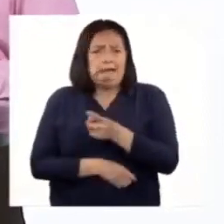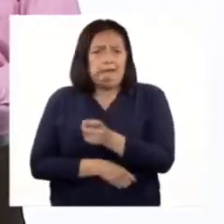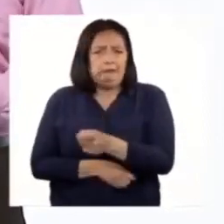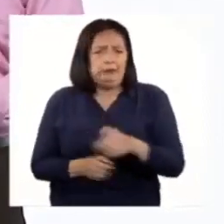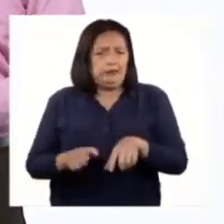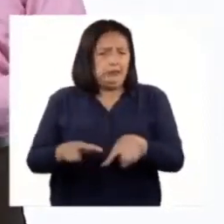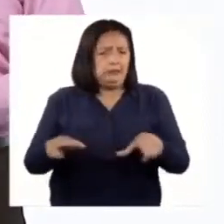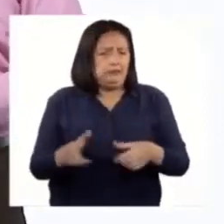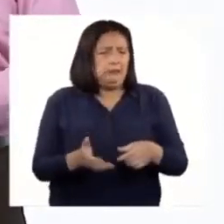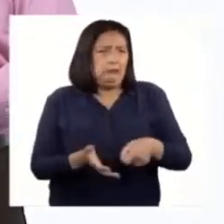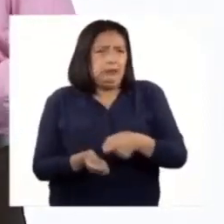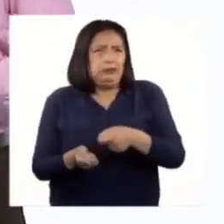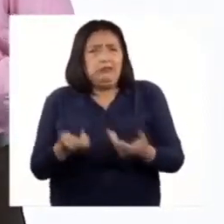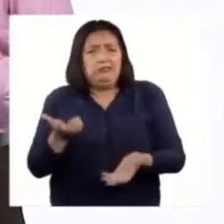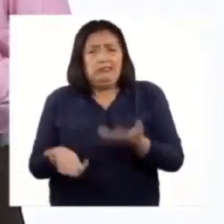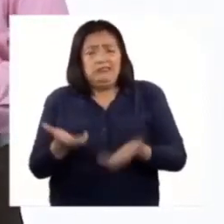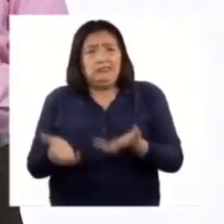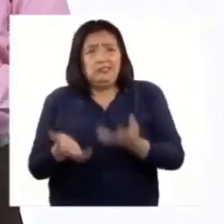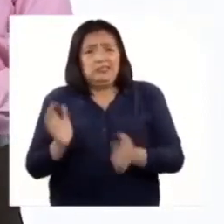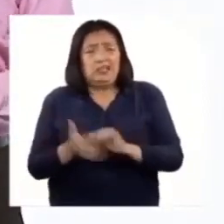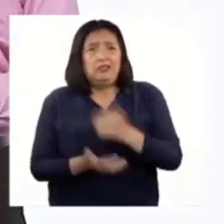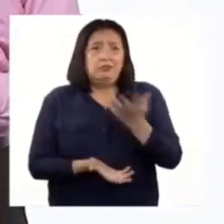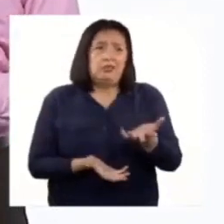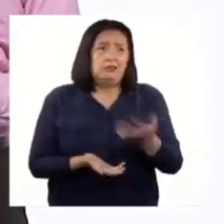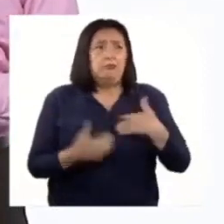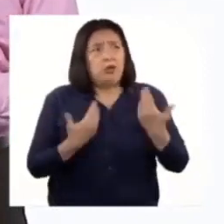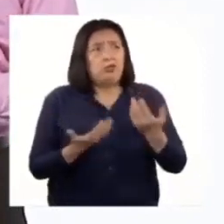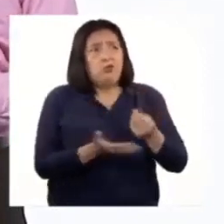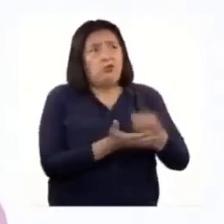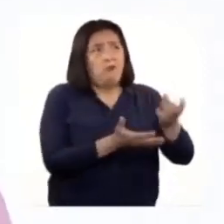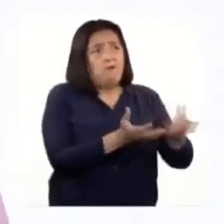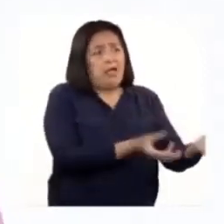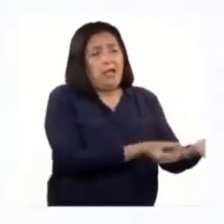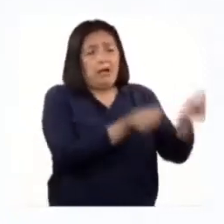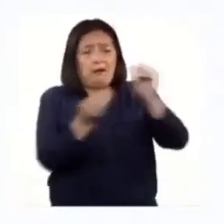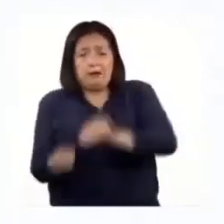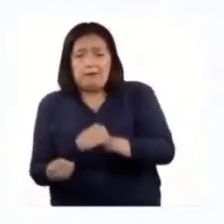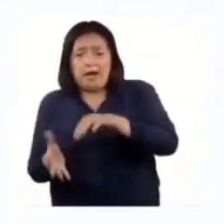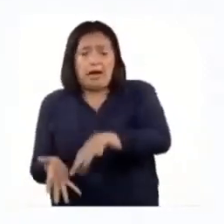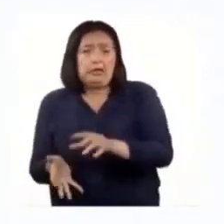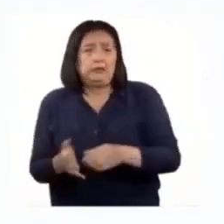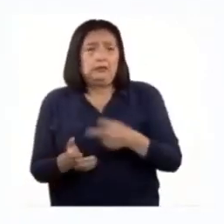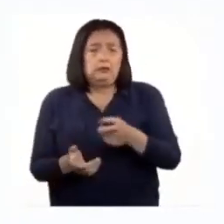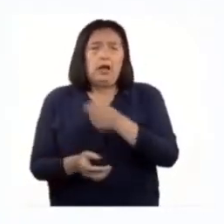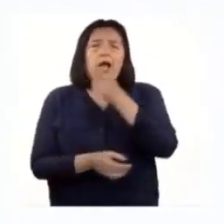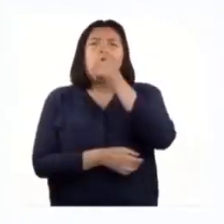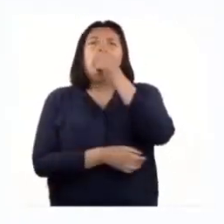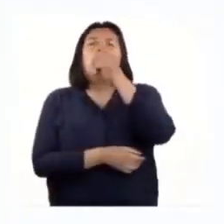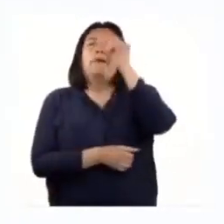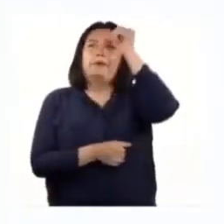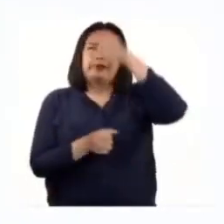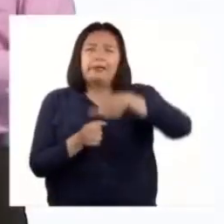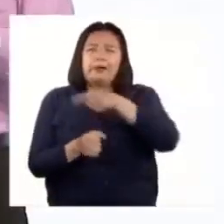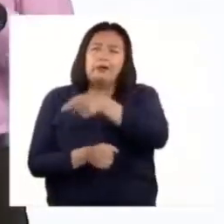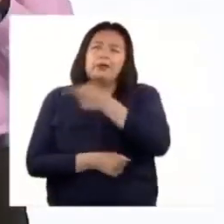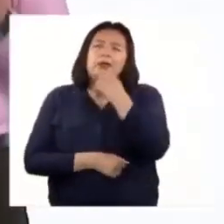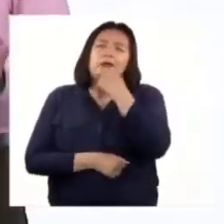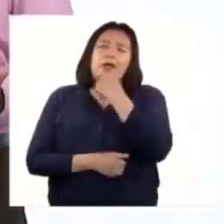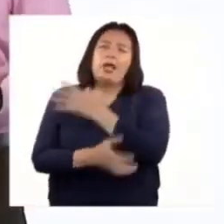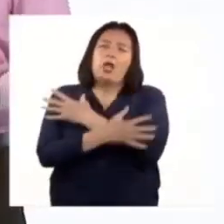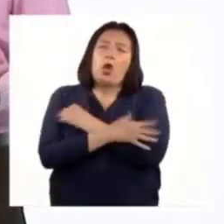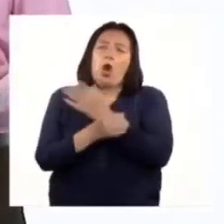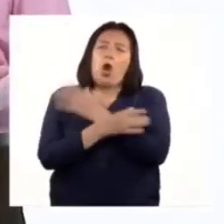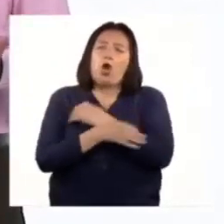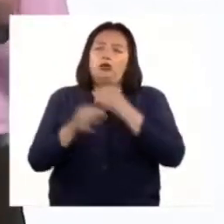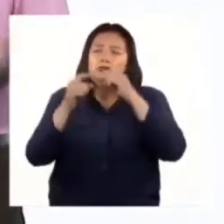huerto, quizás puedo tener más y reemplazarlas. Pero me acordé del oso de anteojos que nos